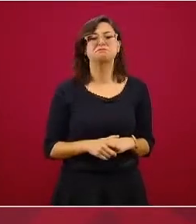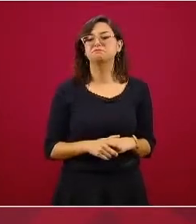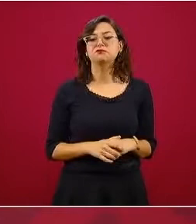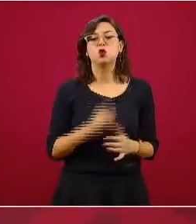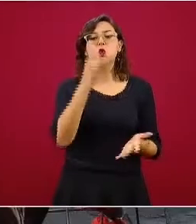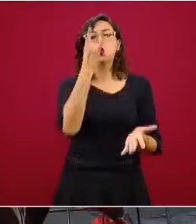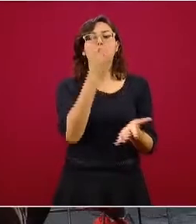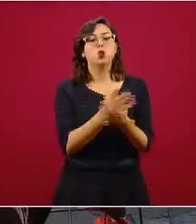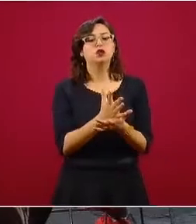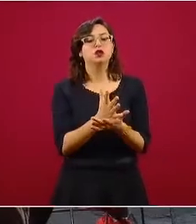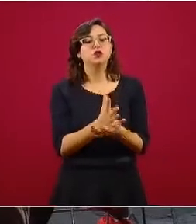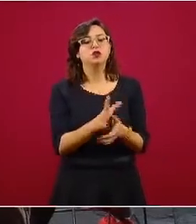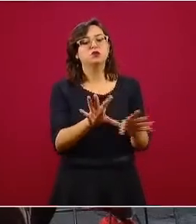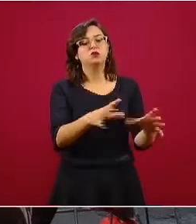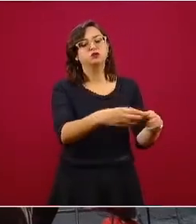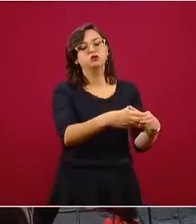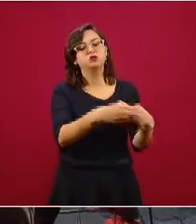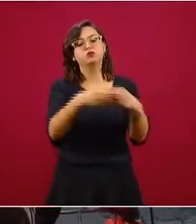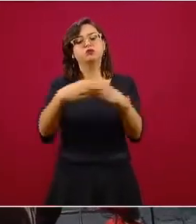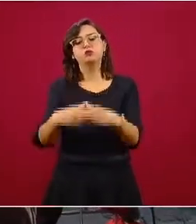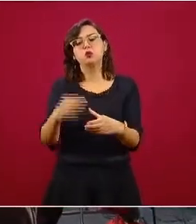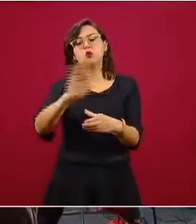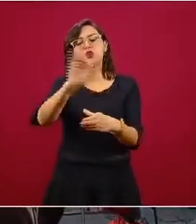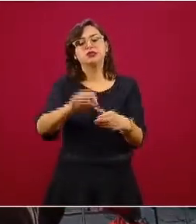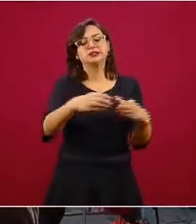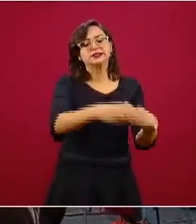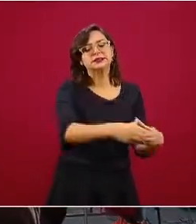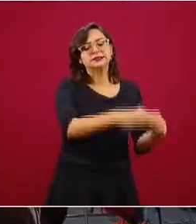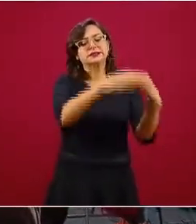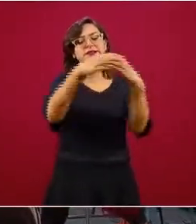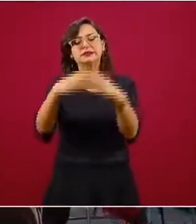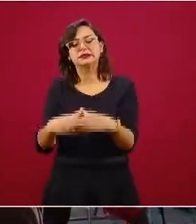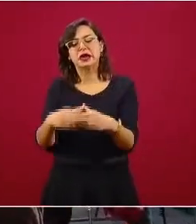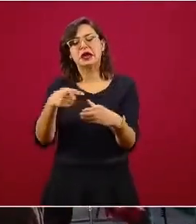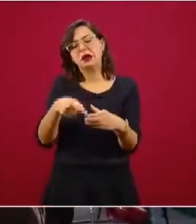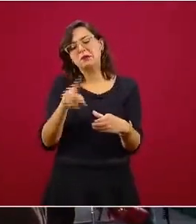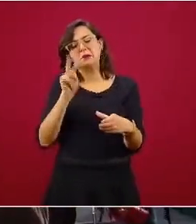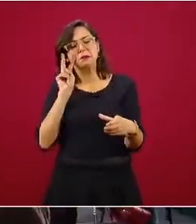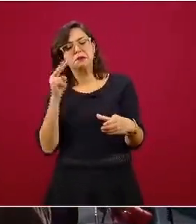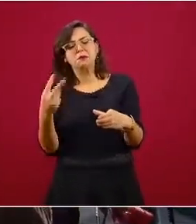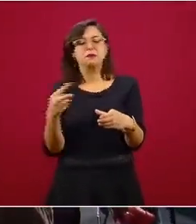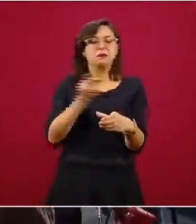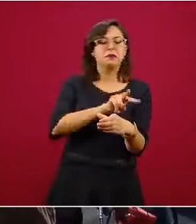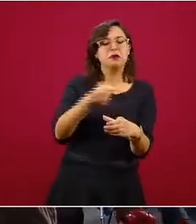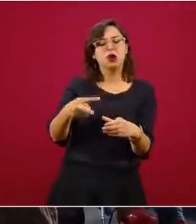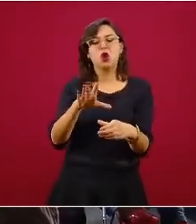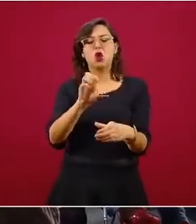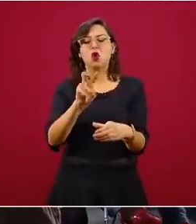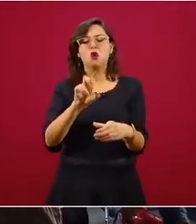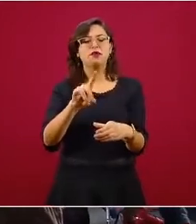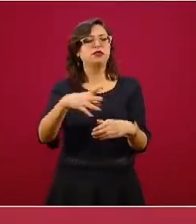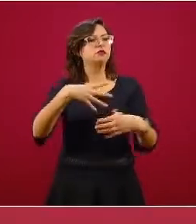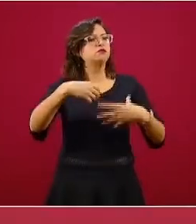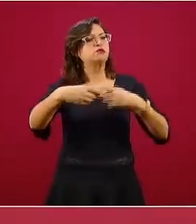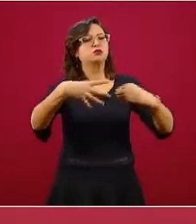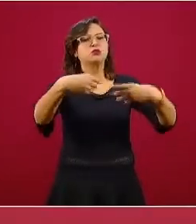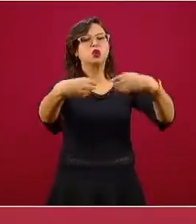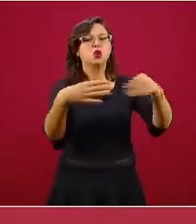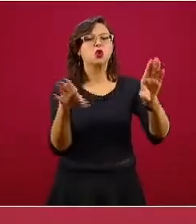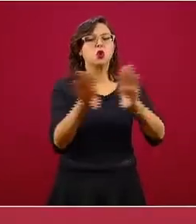en un porcentaje suficiente para reconocer los patrones de propagación de COVID en el territorio nacional